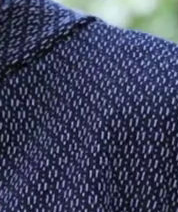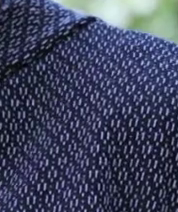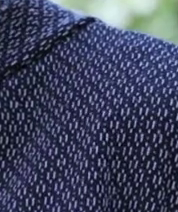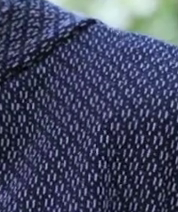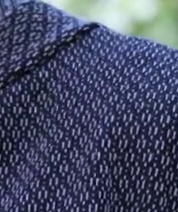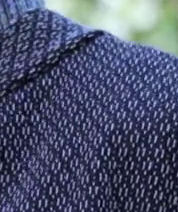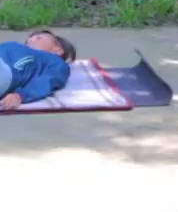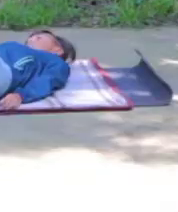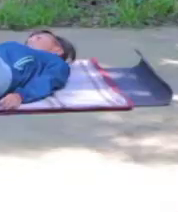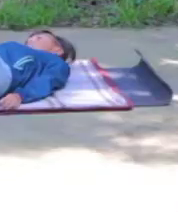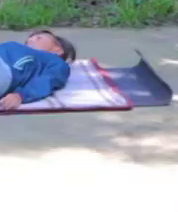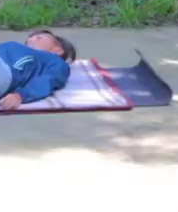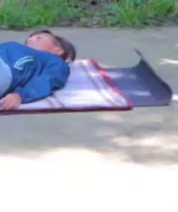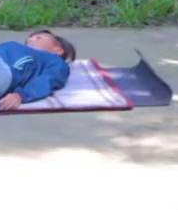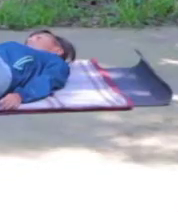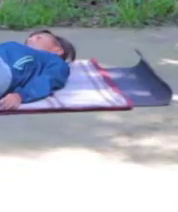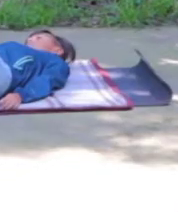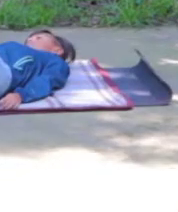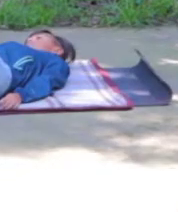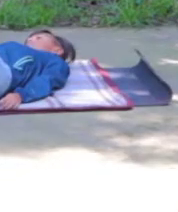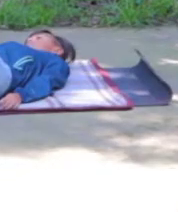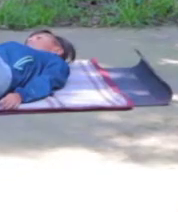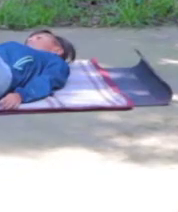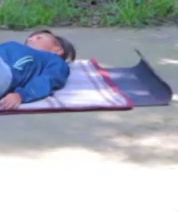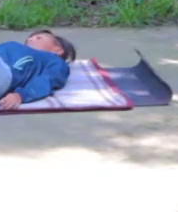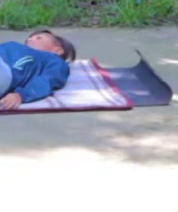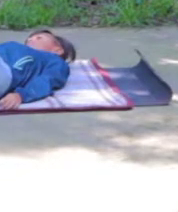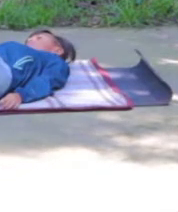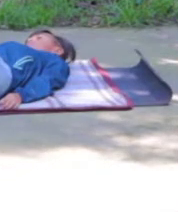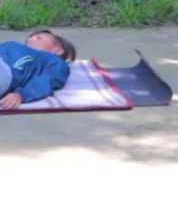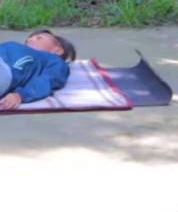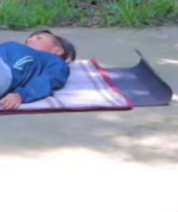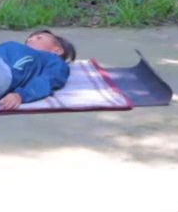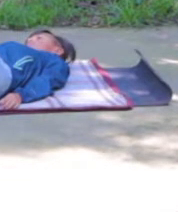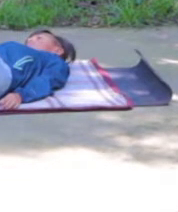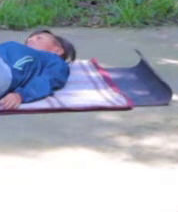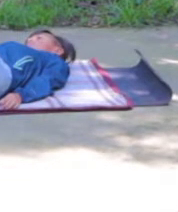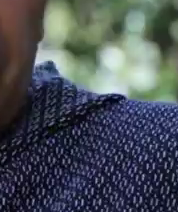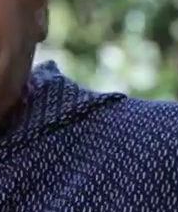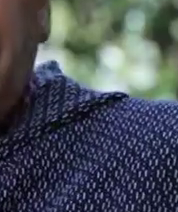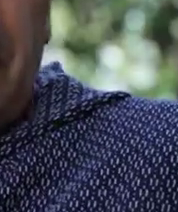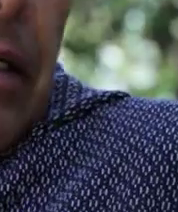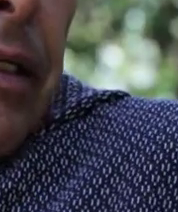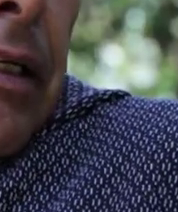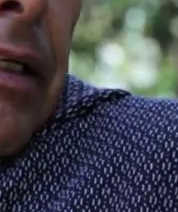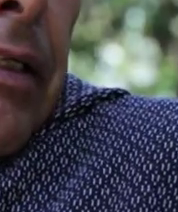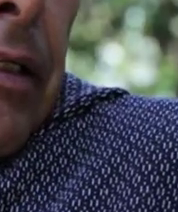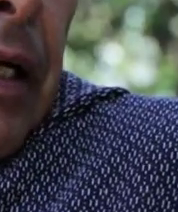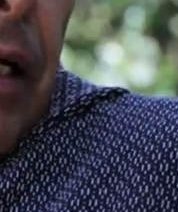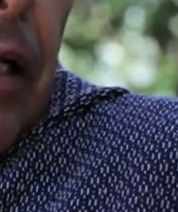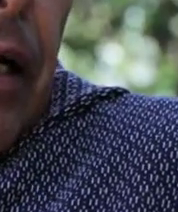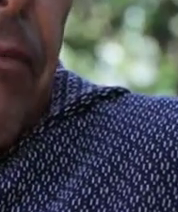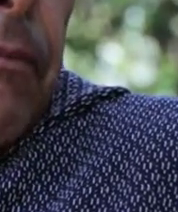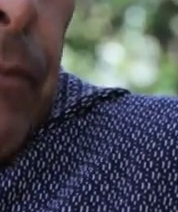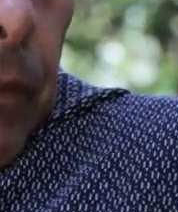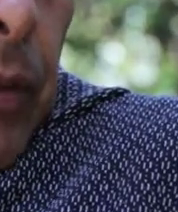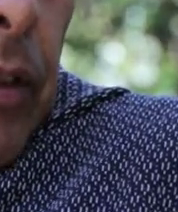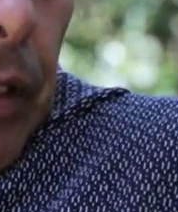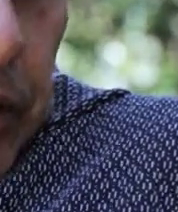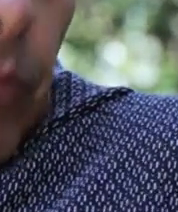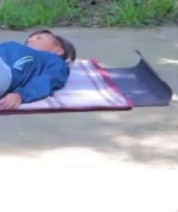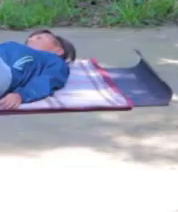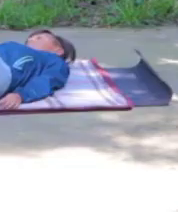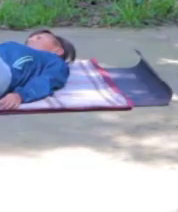rodillas, las plantas de los pies totalmente en el suelo. Y lo que vamos a hacer es elevar la cadera.